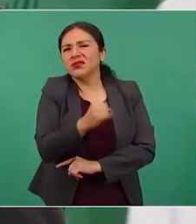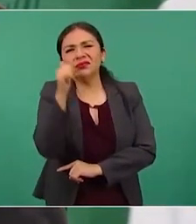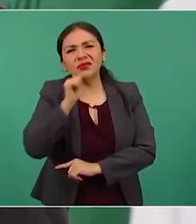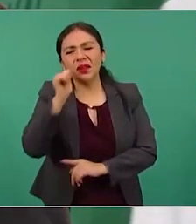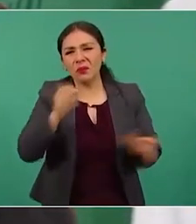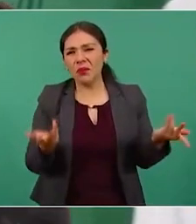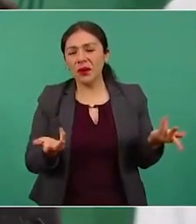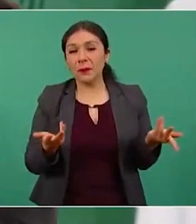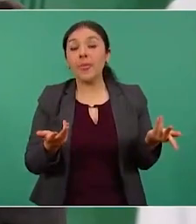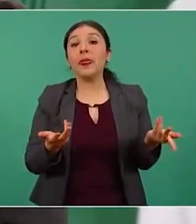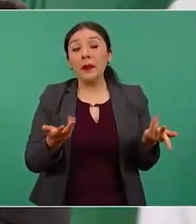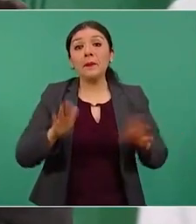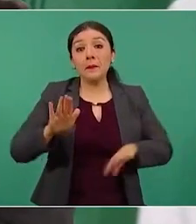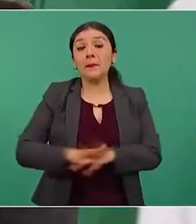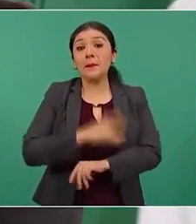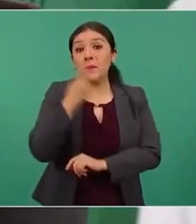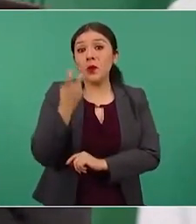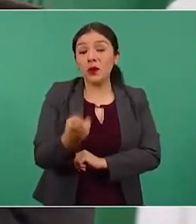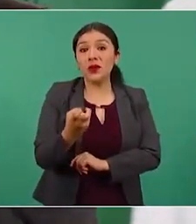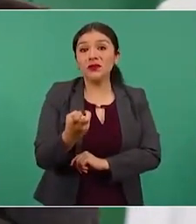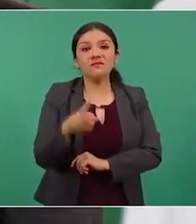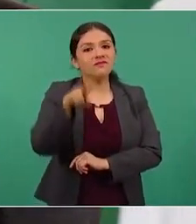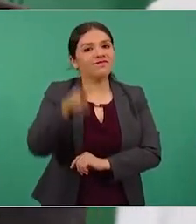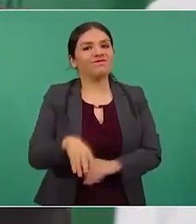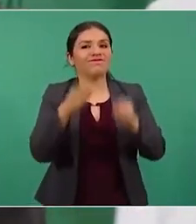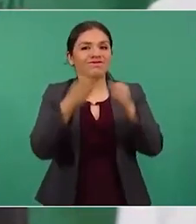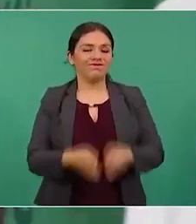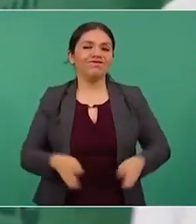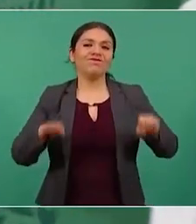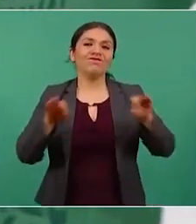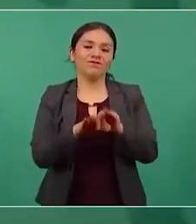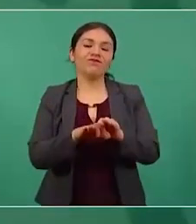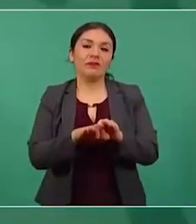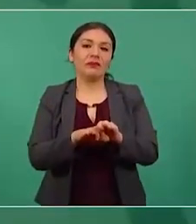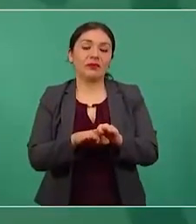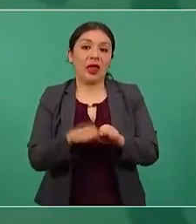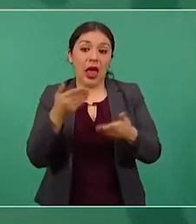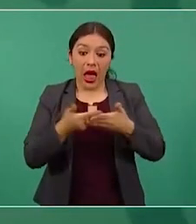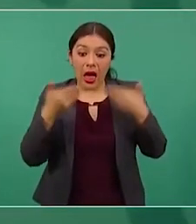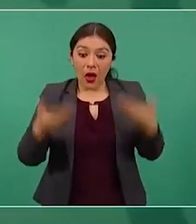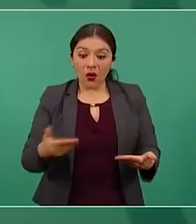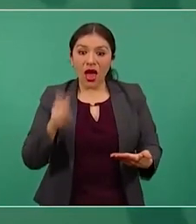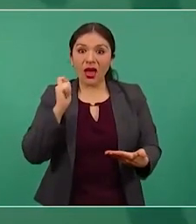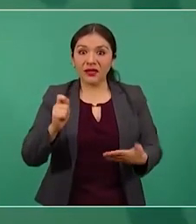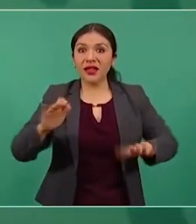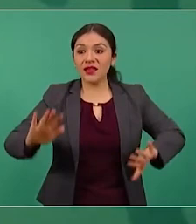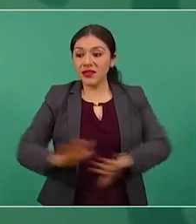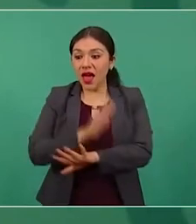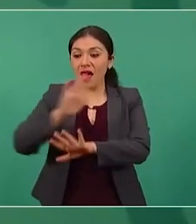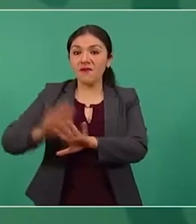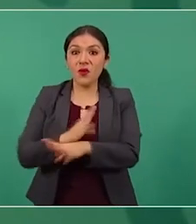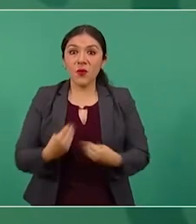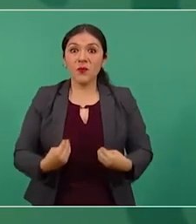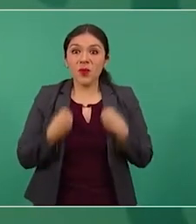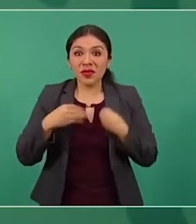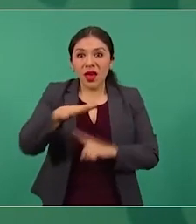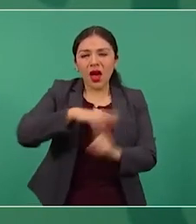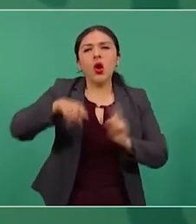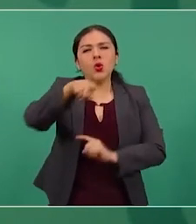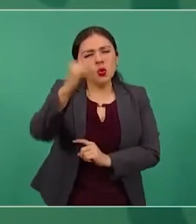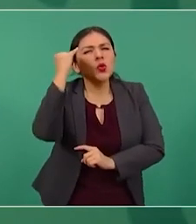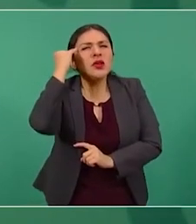Entonces, por eso es muy importante lo que estamos viviendo, porque